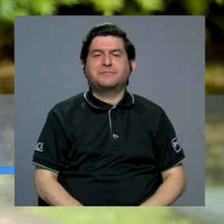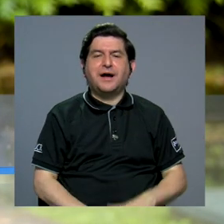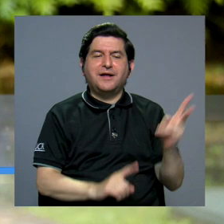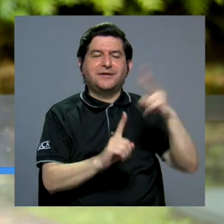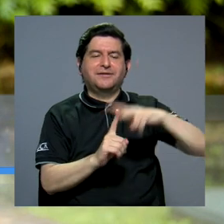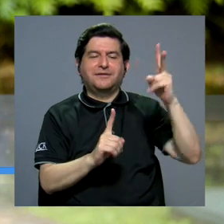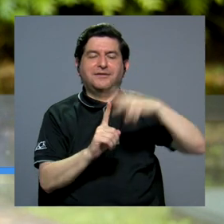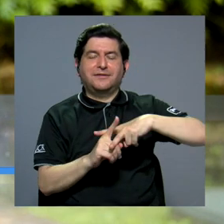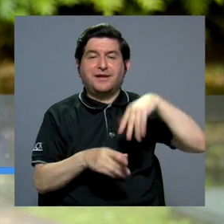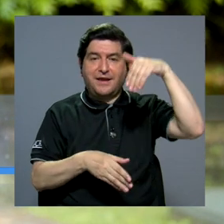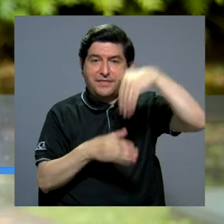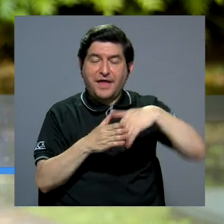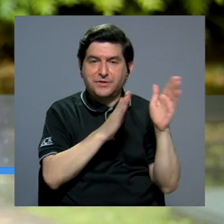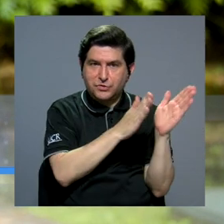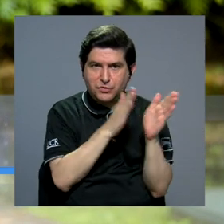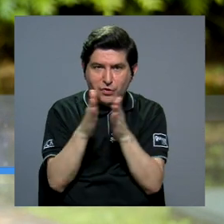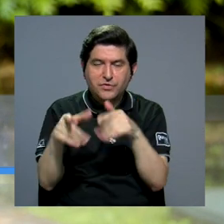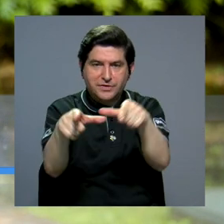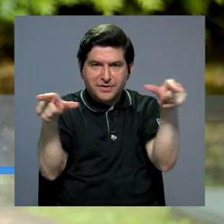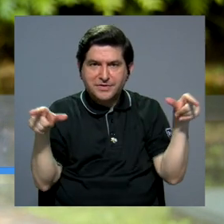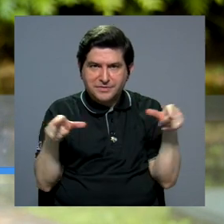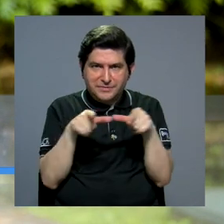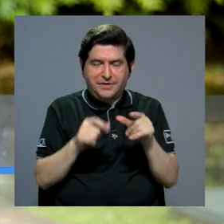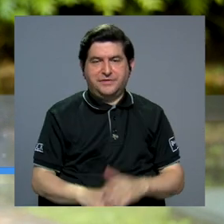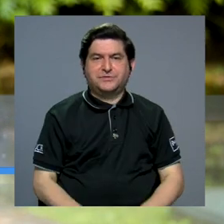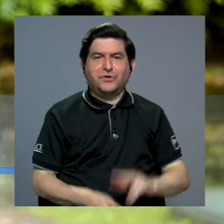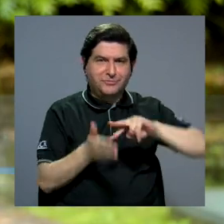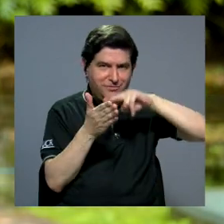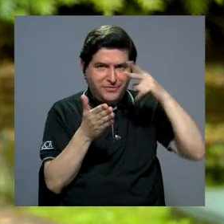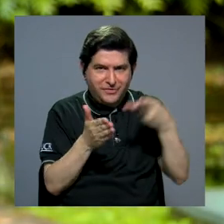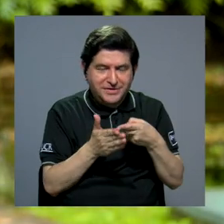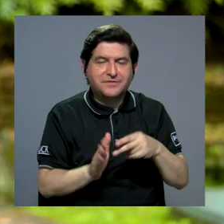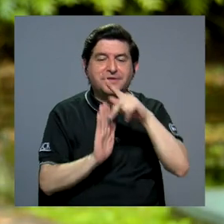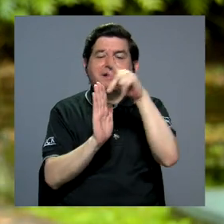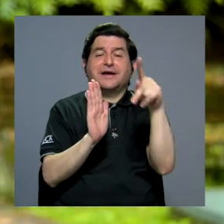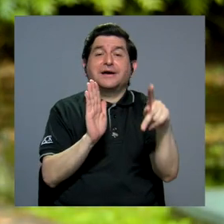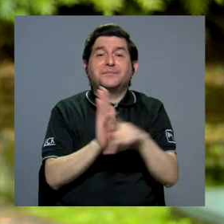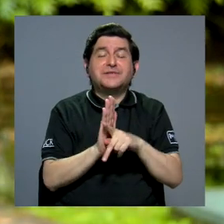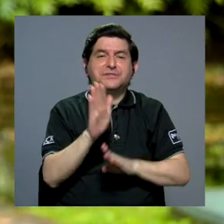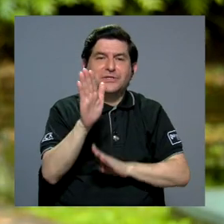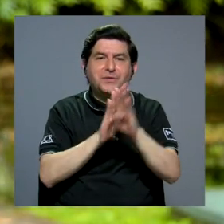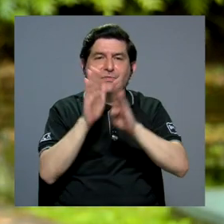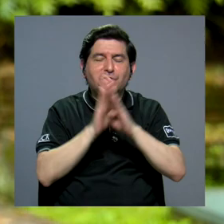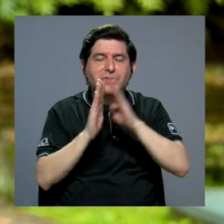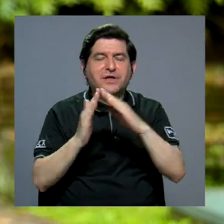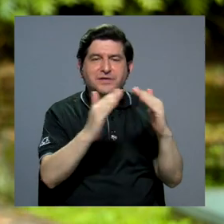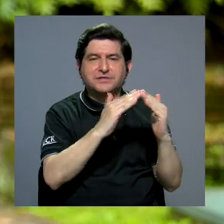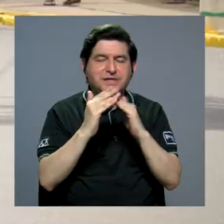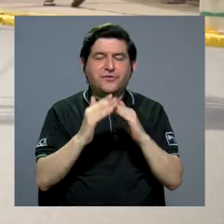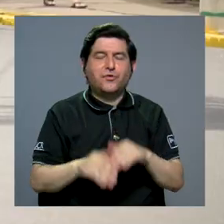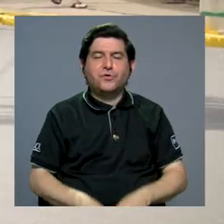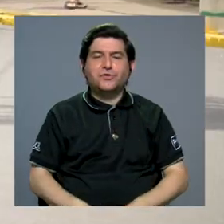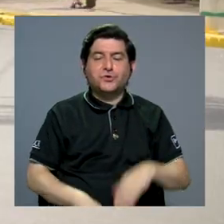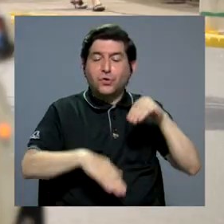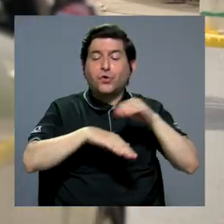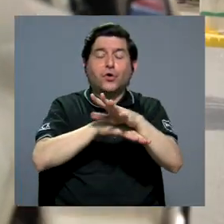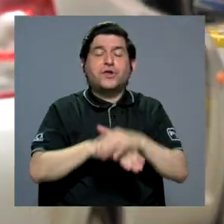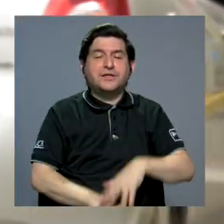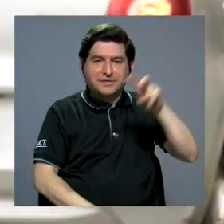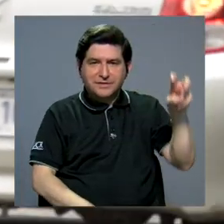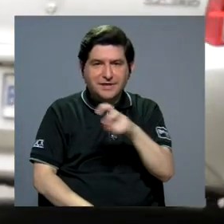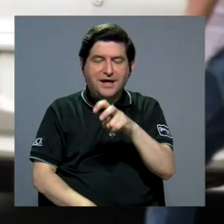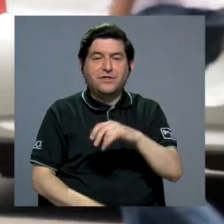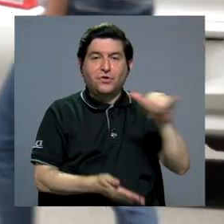implementar dentro de su planificación territorial lo que es los principios de desarrollo urbano orientado al transporte. En la